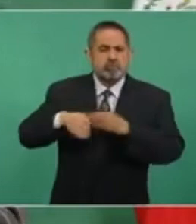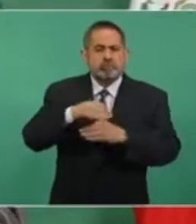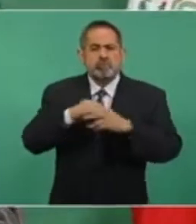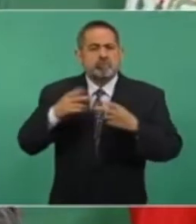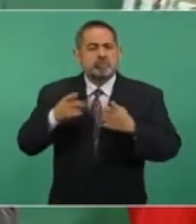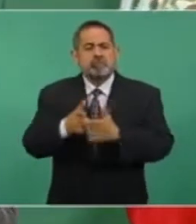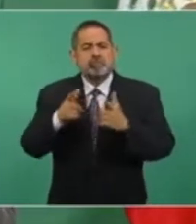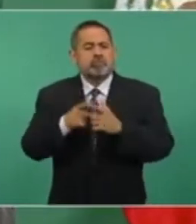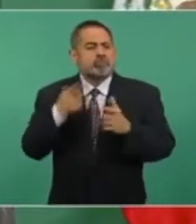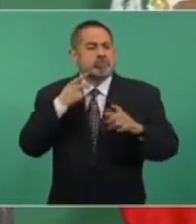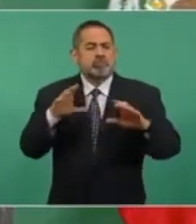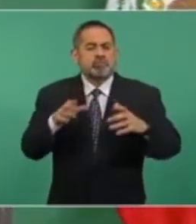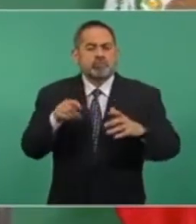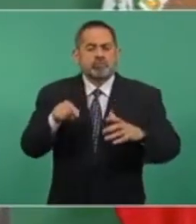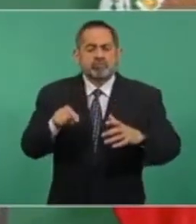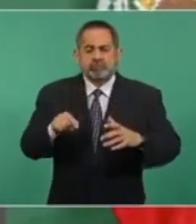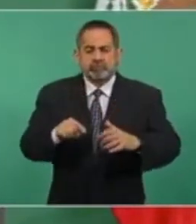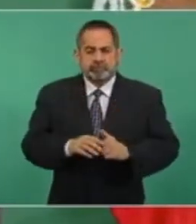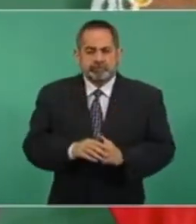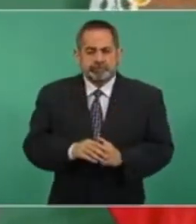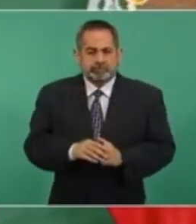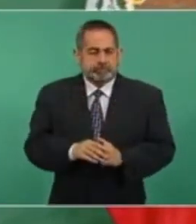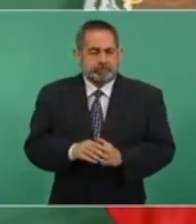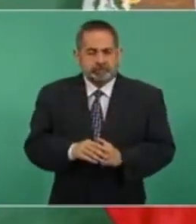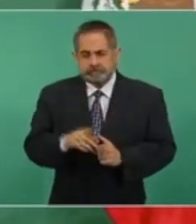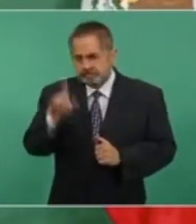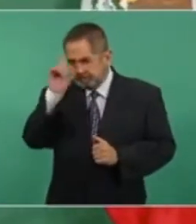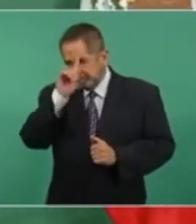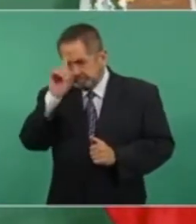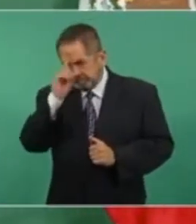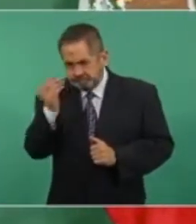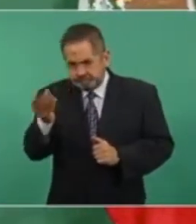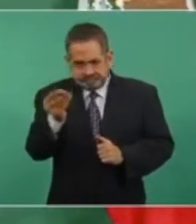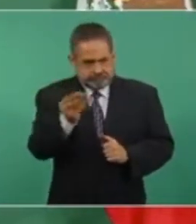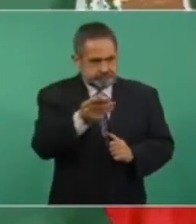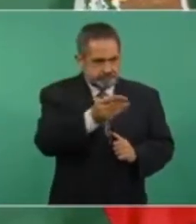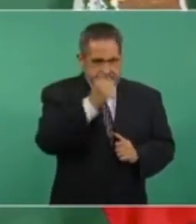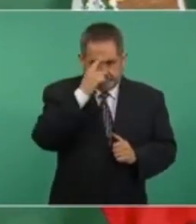Es una recomendación,